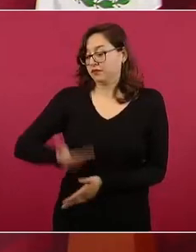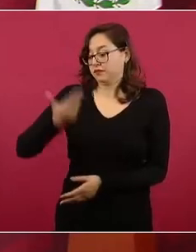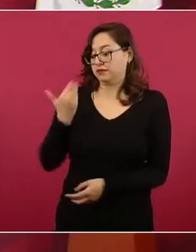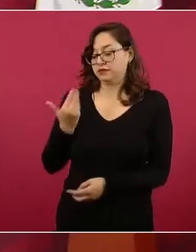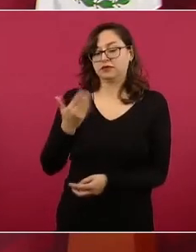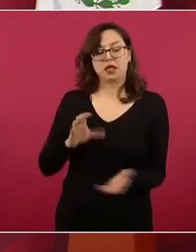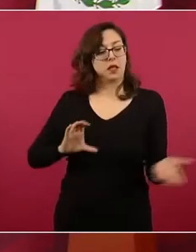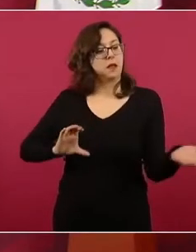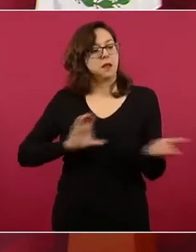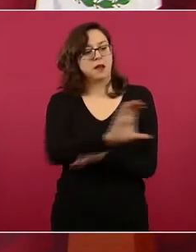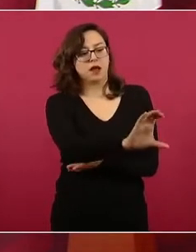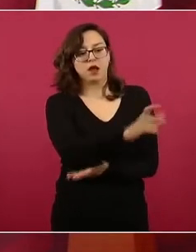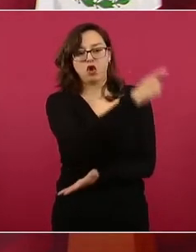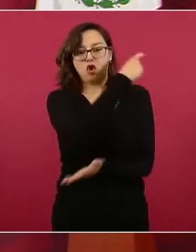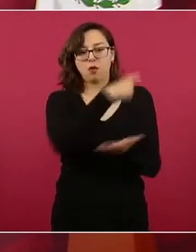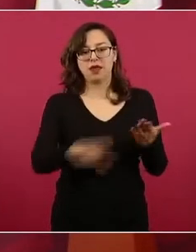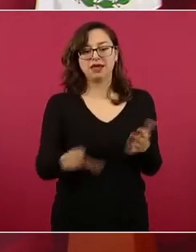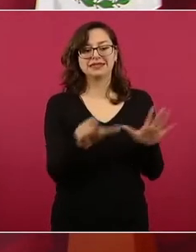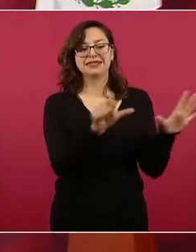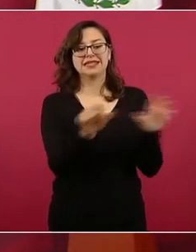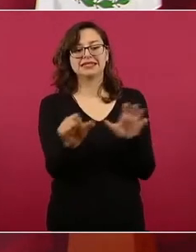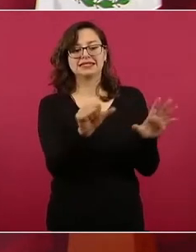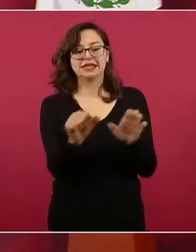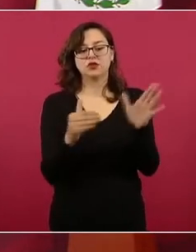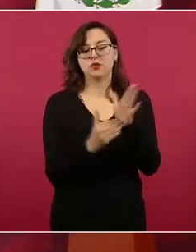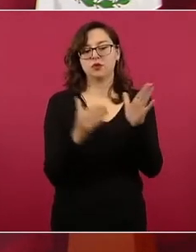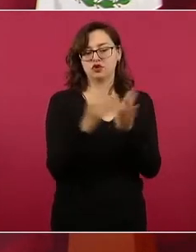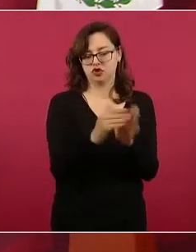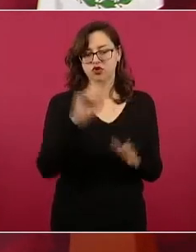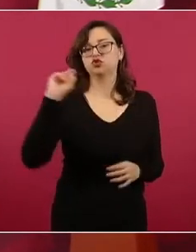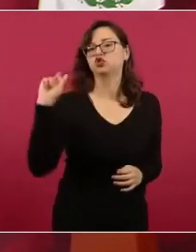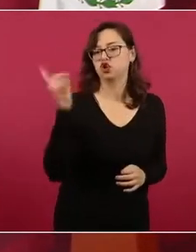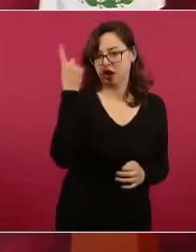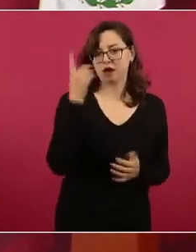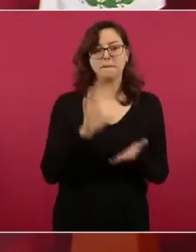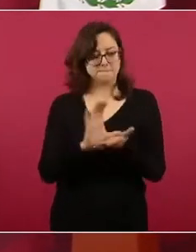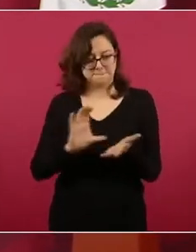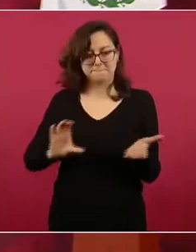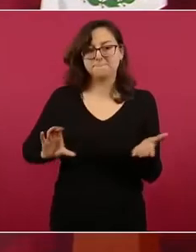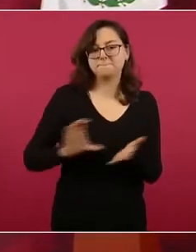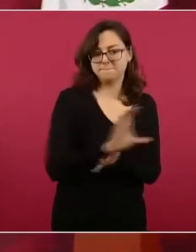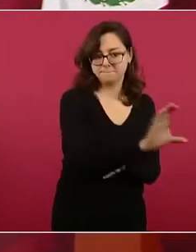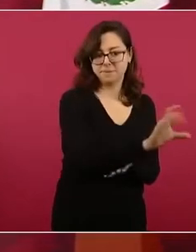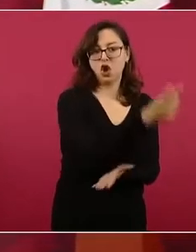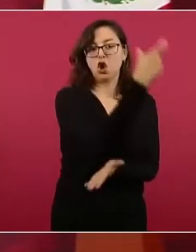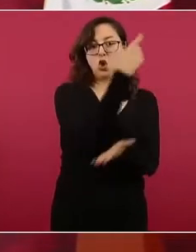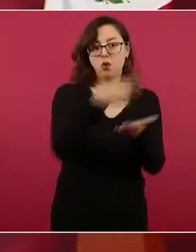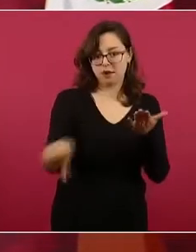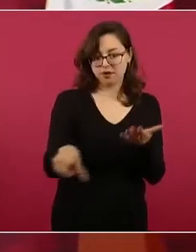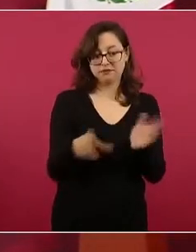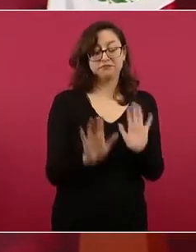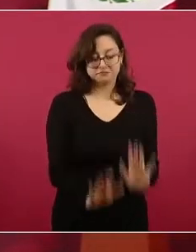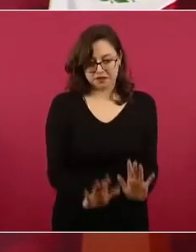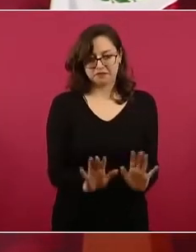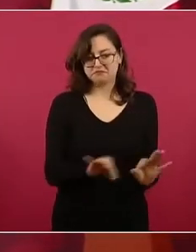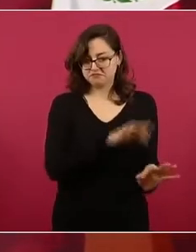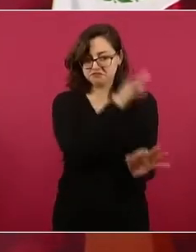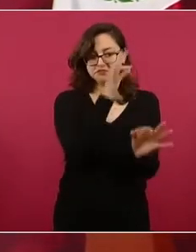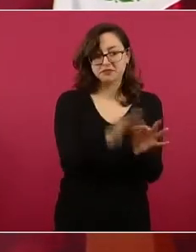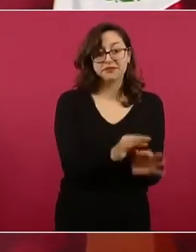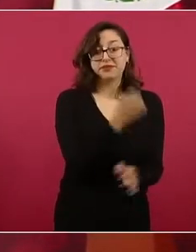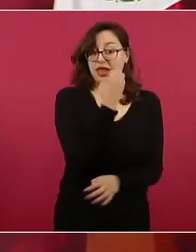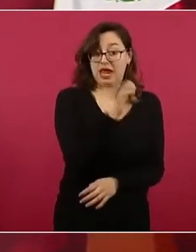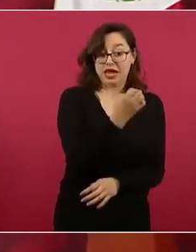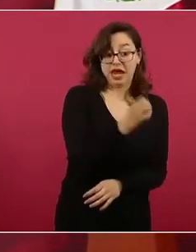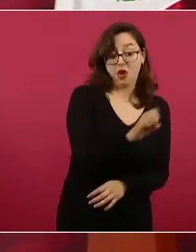a punto de terminar, de